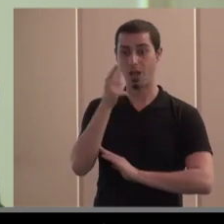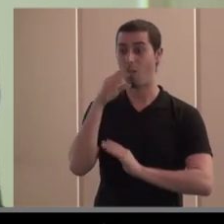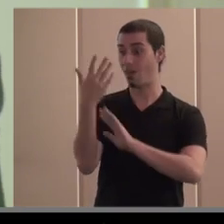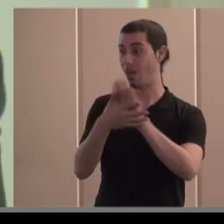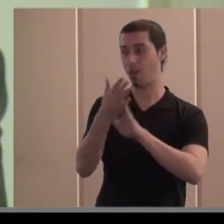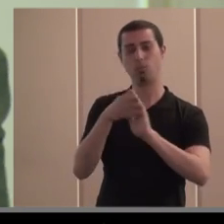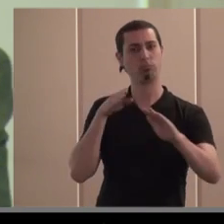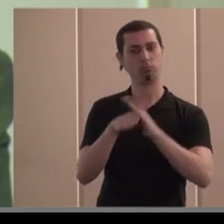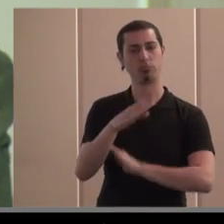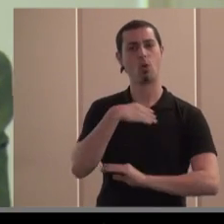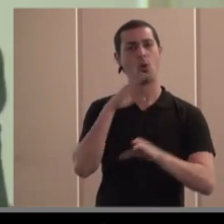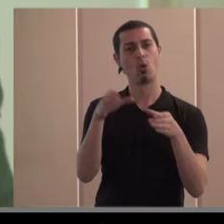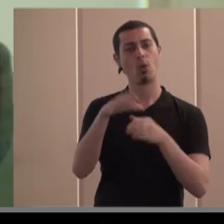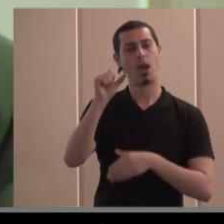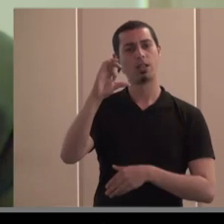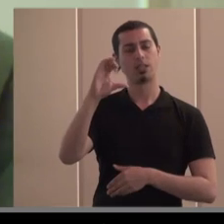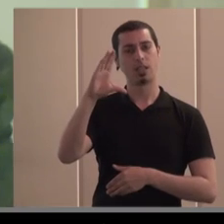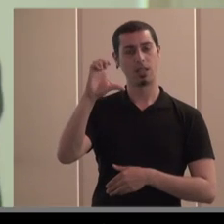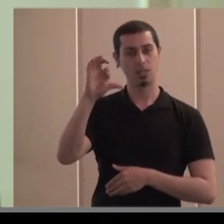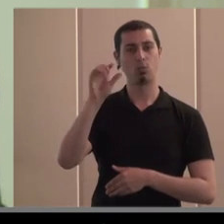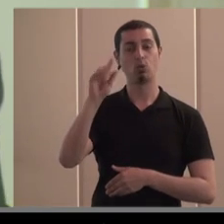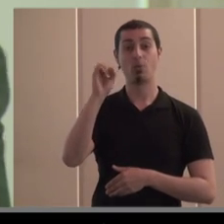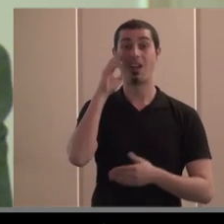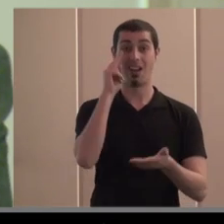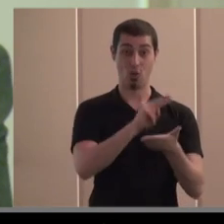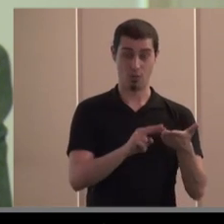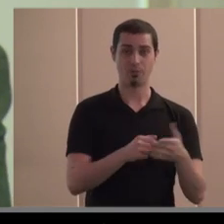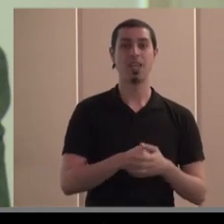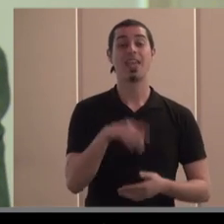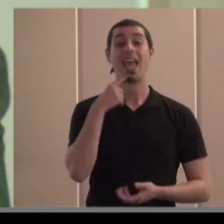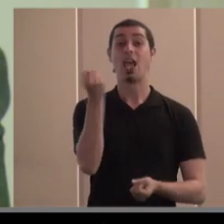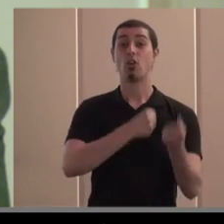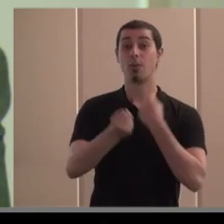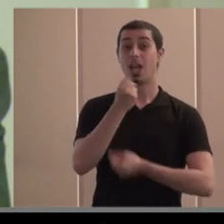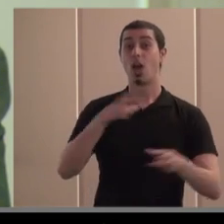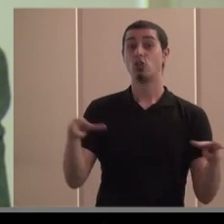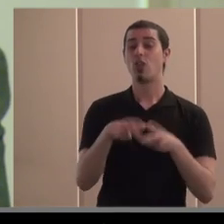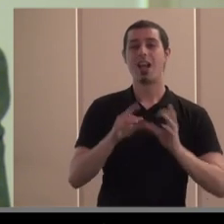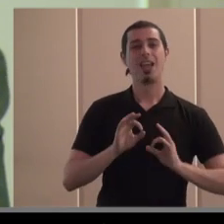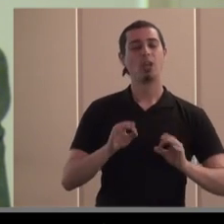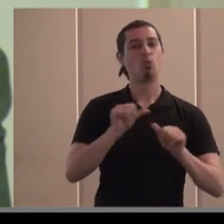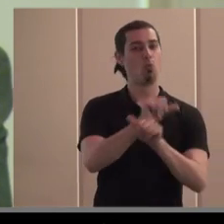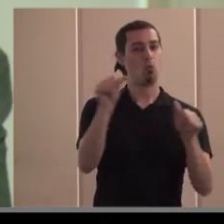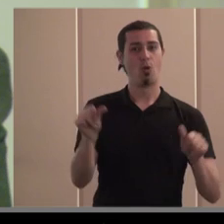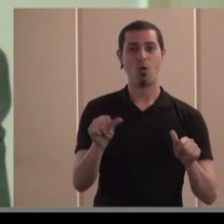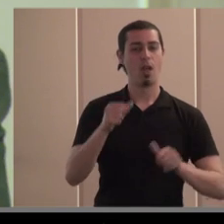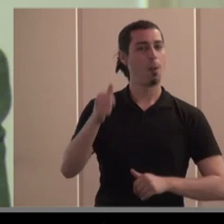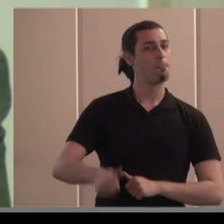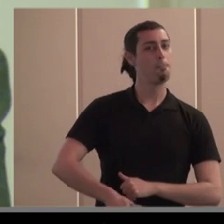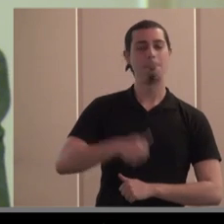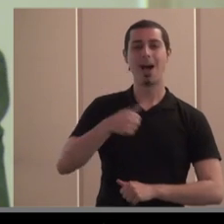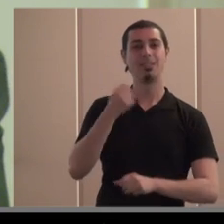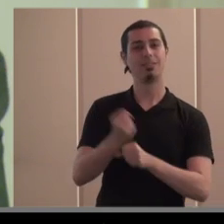grupoastes.com y dice la economía social es uno de los modelos que más